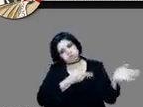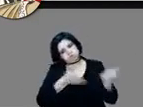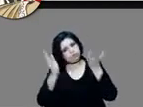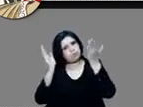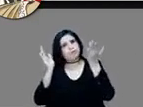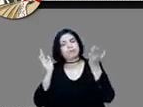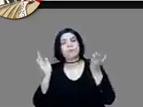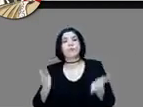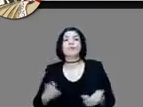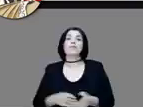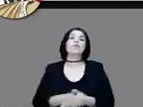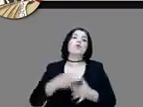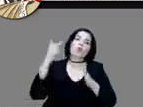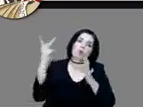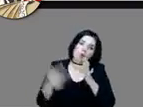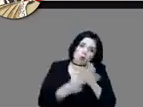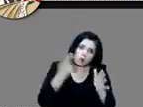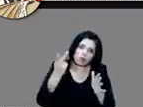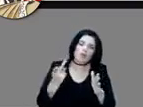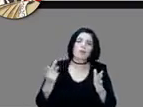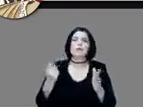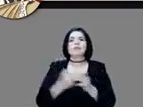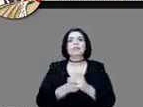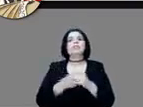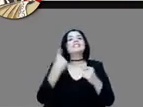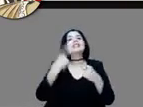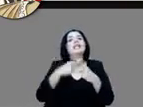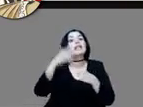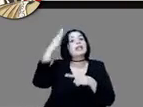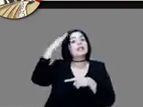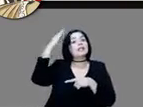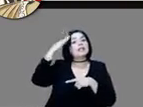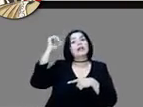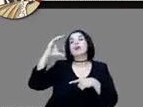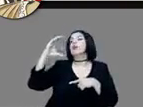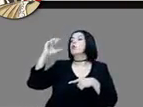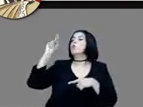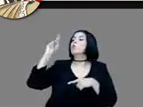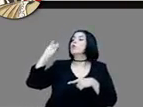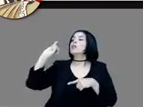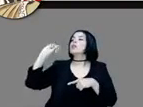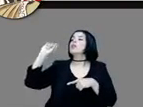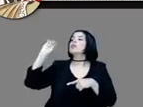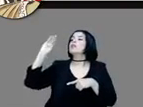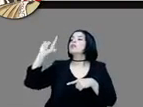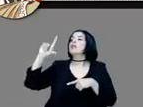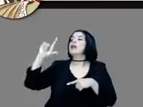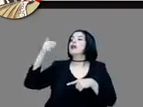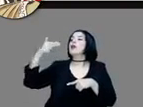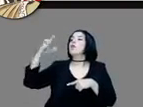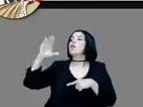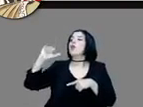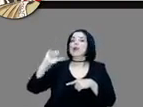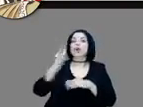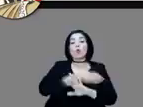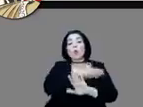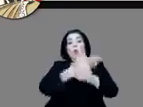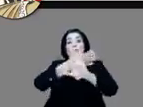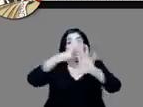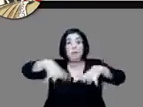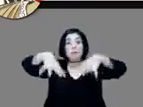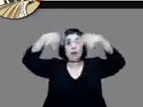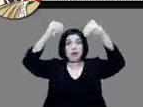nuevamente, Cuitláhuac está al frente, arremeten contra el Palacio, Cortés es avisado a